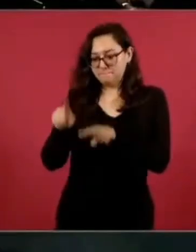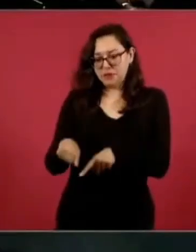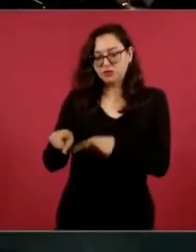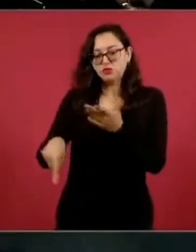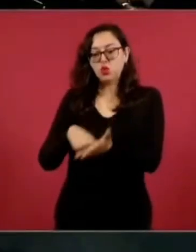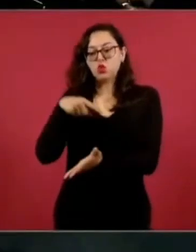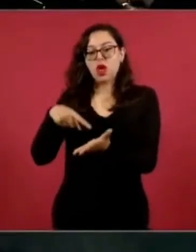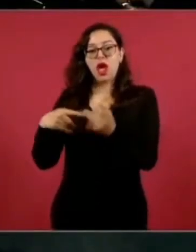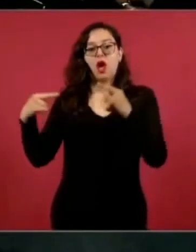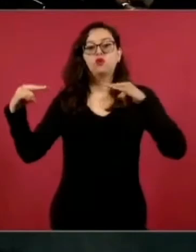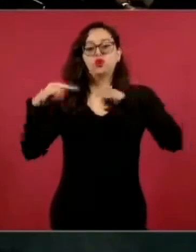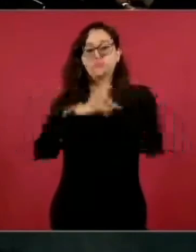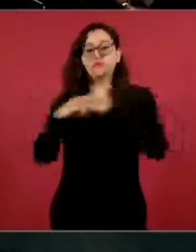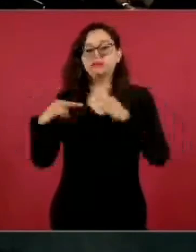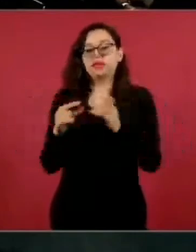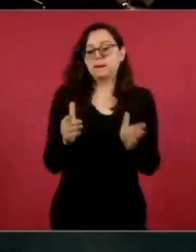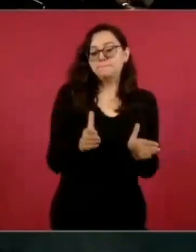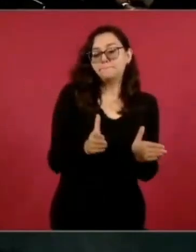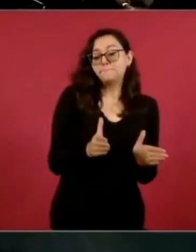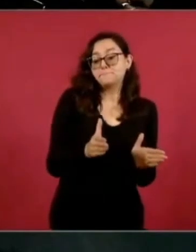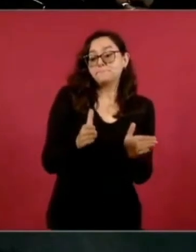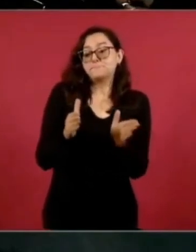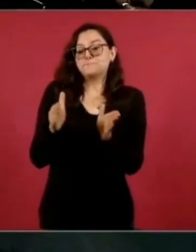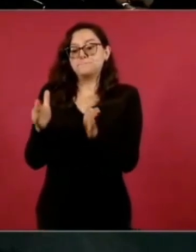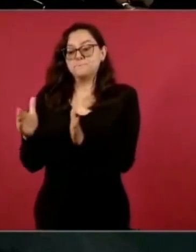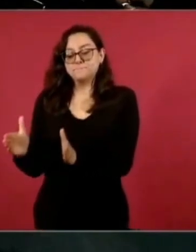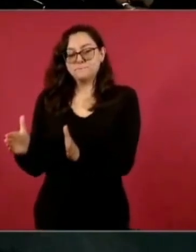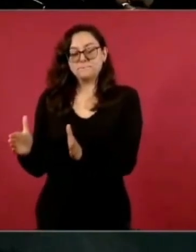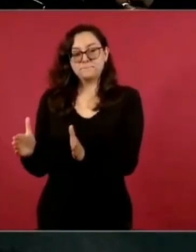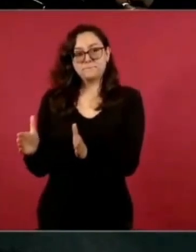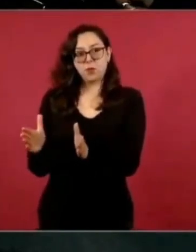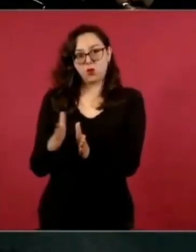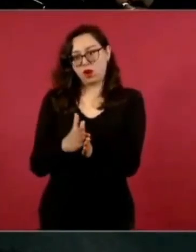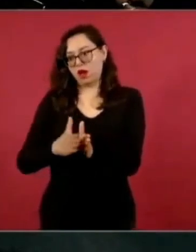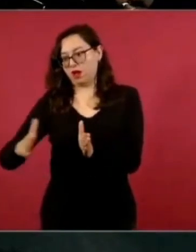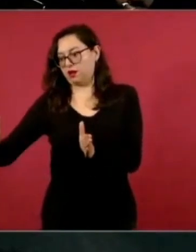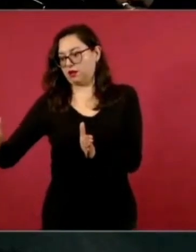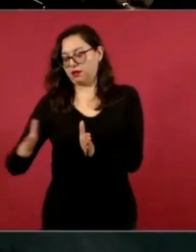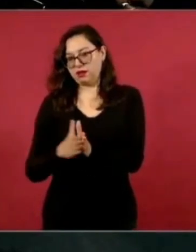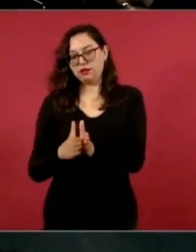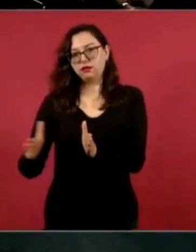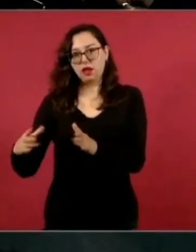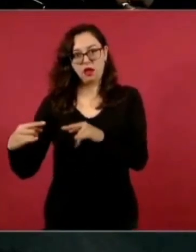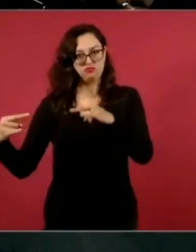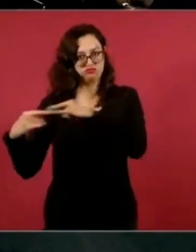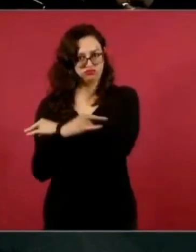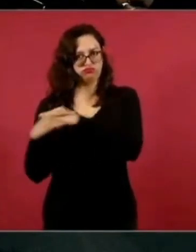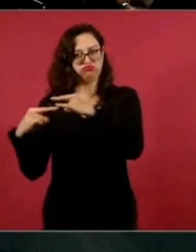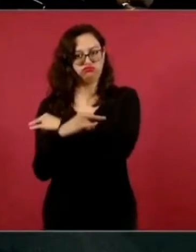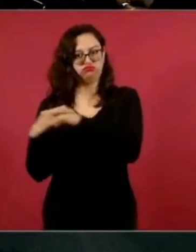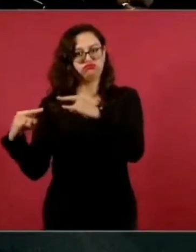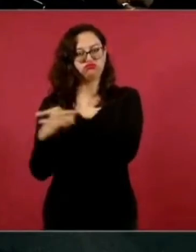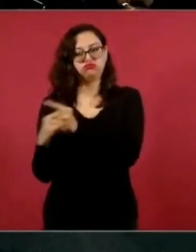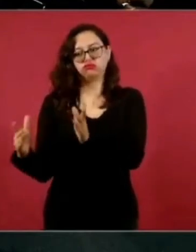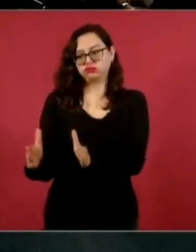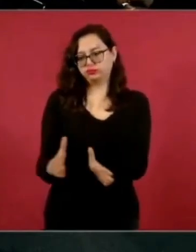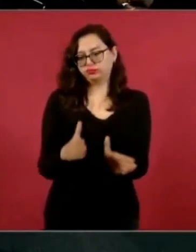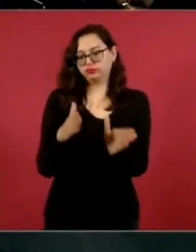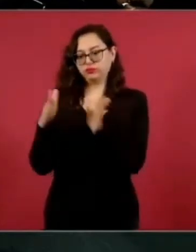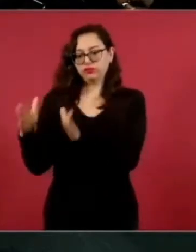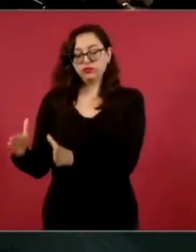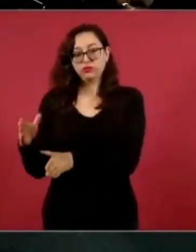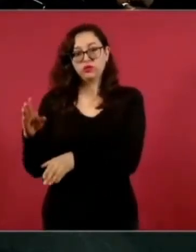autopista, les alcanzó para hacer cuatro